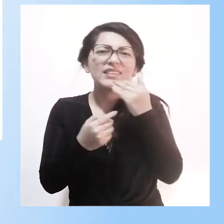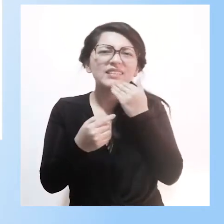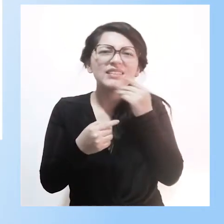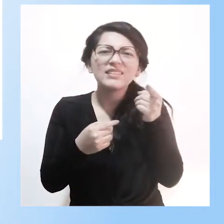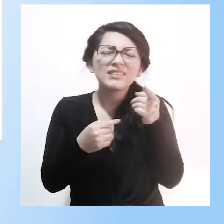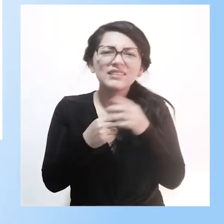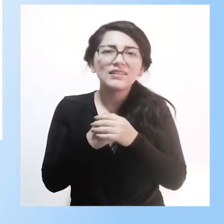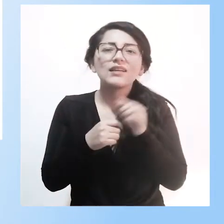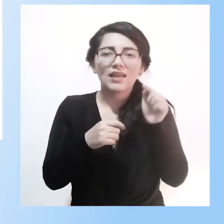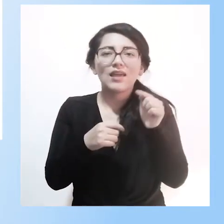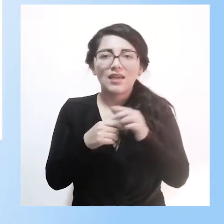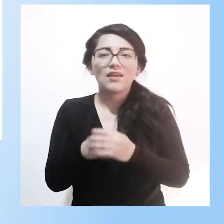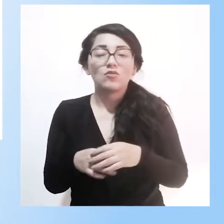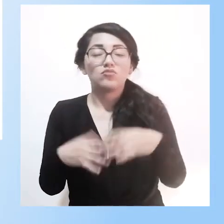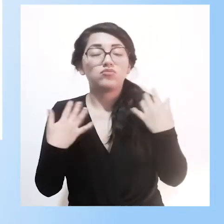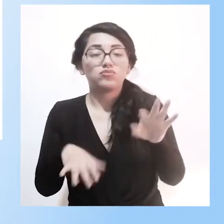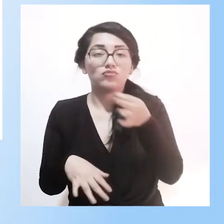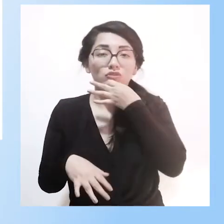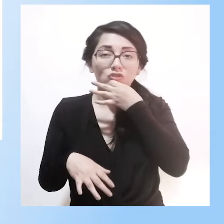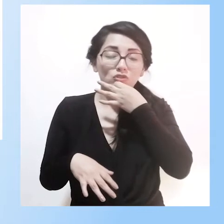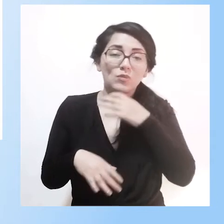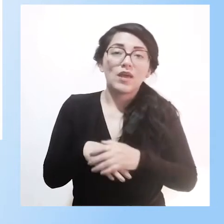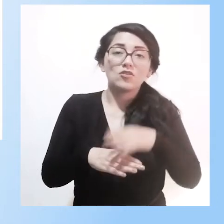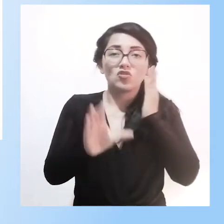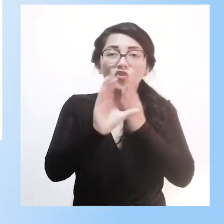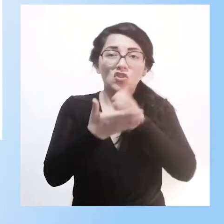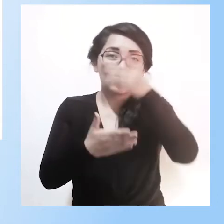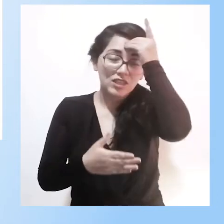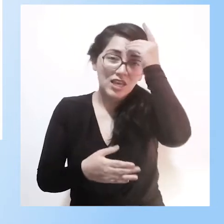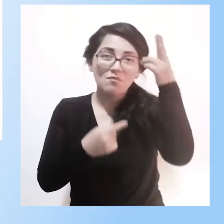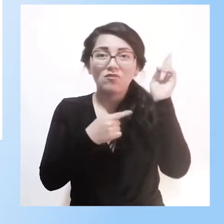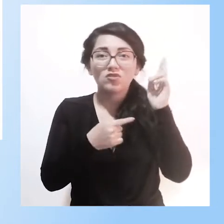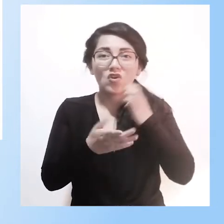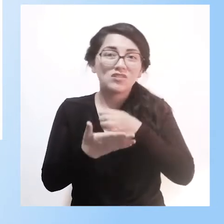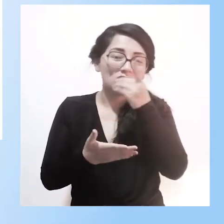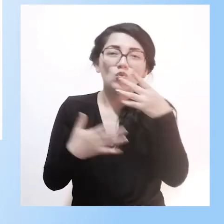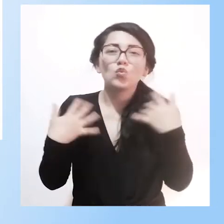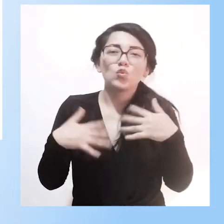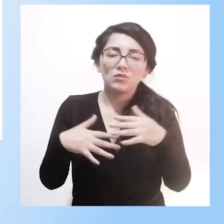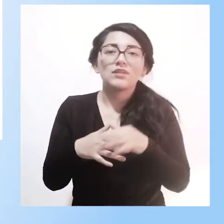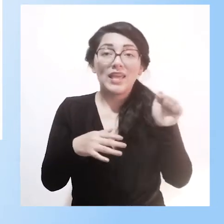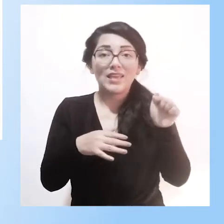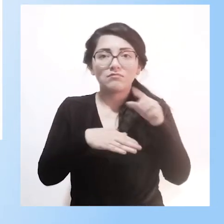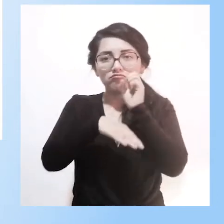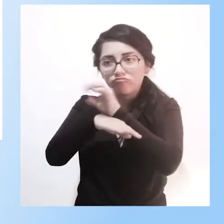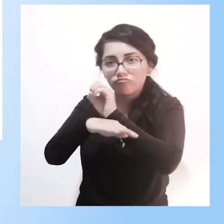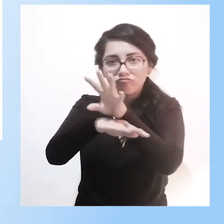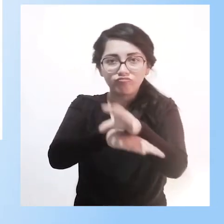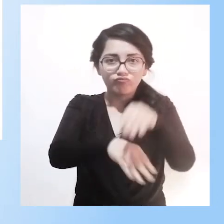de pedagogía, educación especial, psicología educativa, que justamente ellos brindan asesoramiento a los docentes,